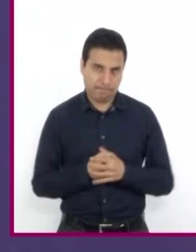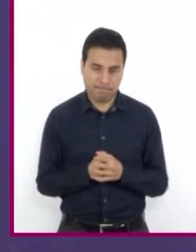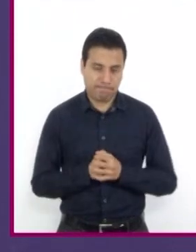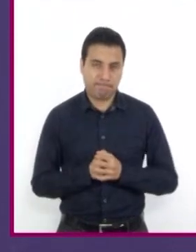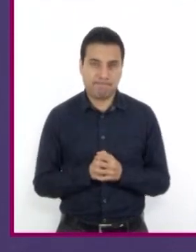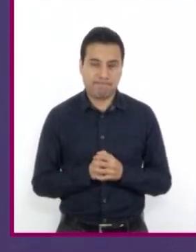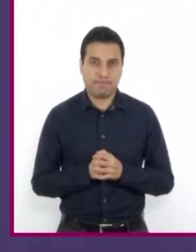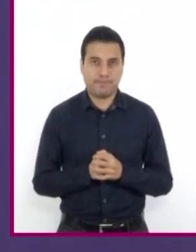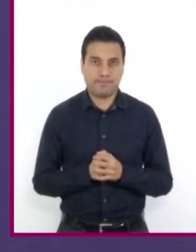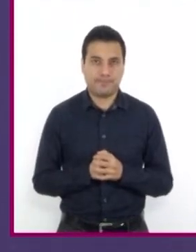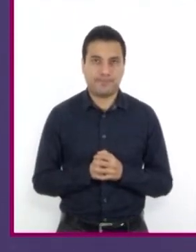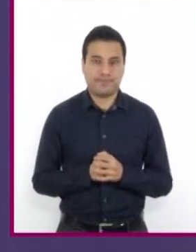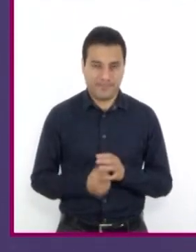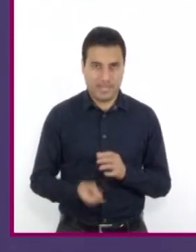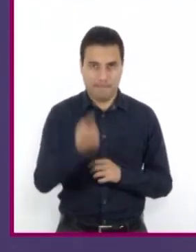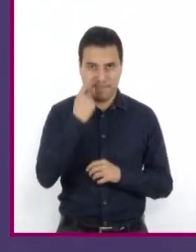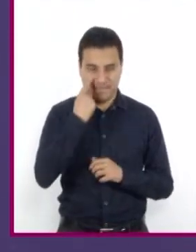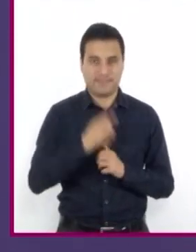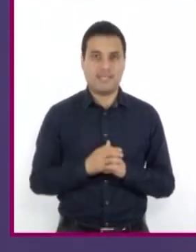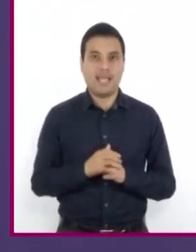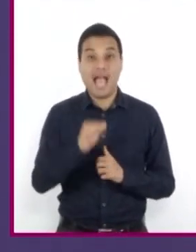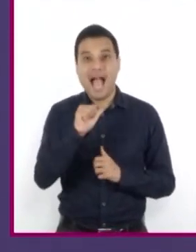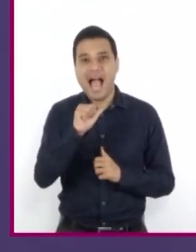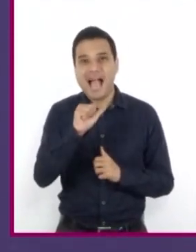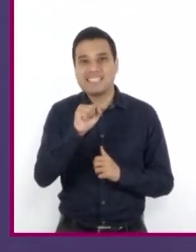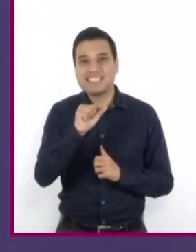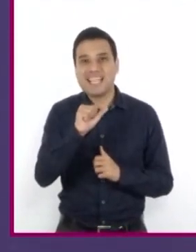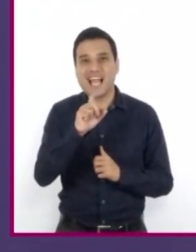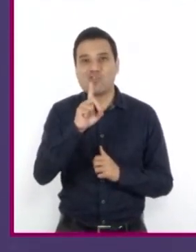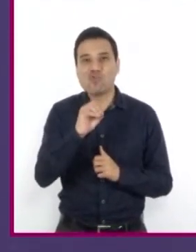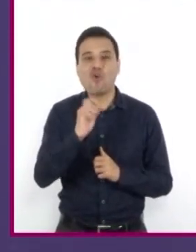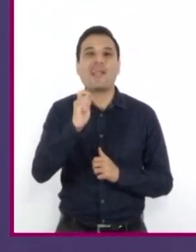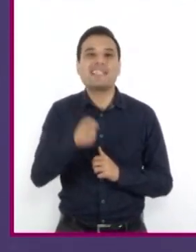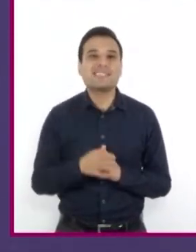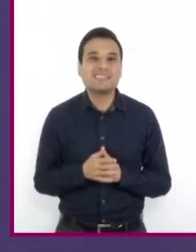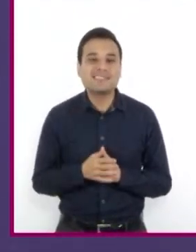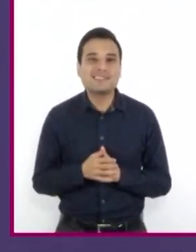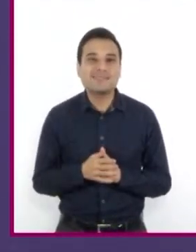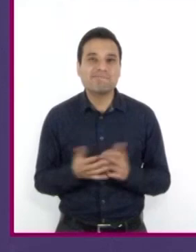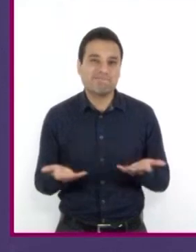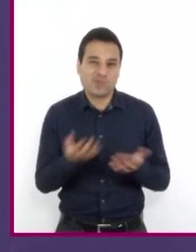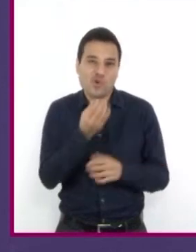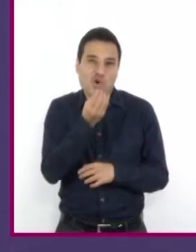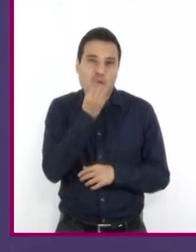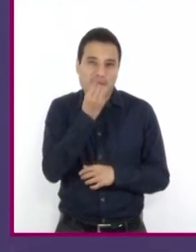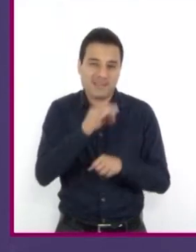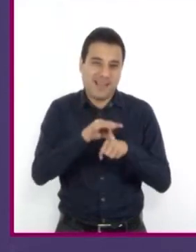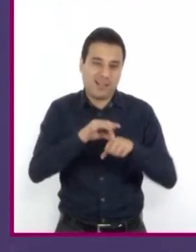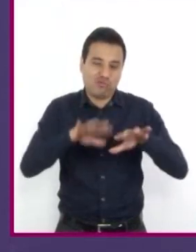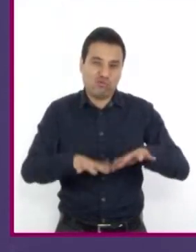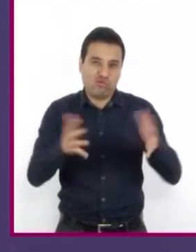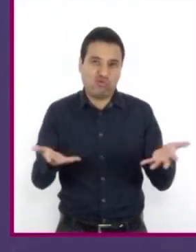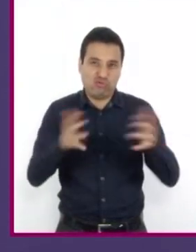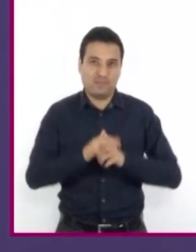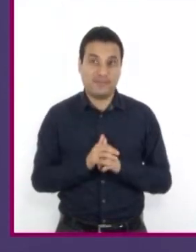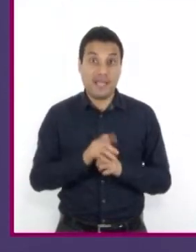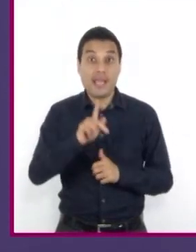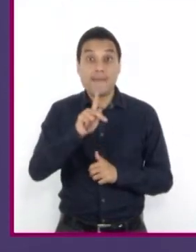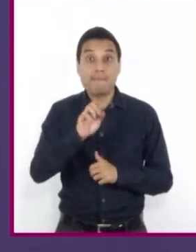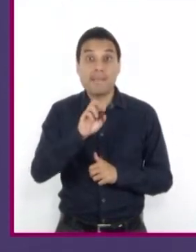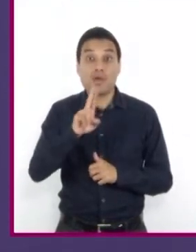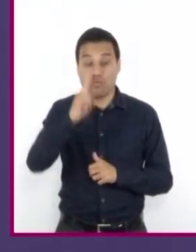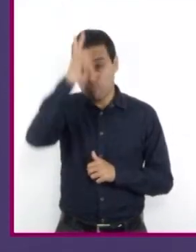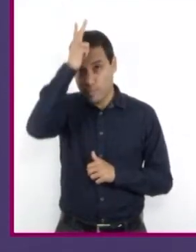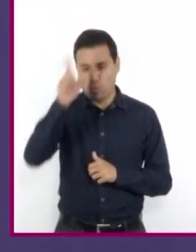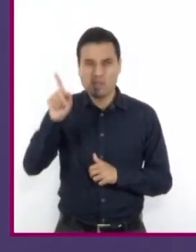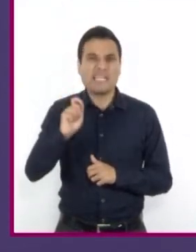embargo, hay otras como asado que aquí utilizamos para referirnos a un platillo o un tipo de carne, pero que en Perú significa que